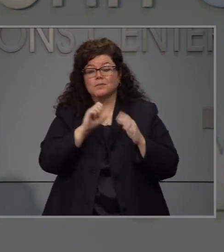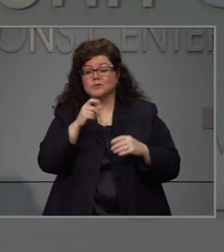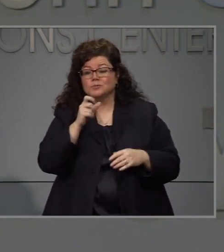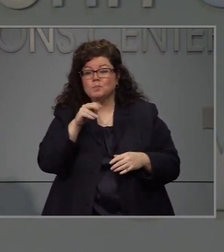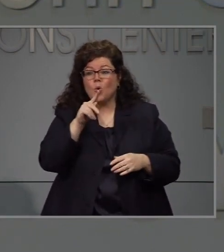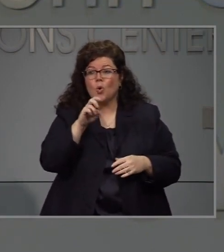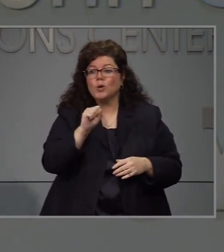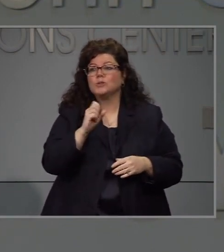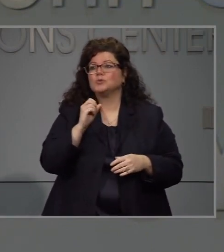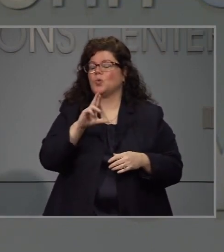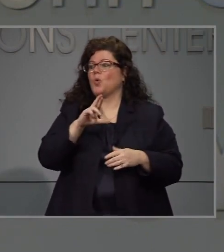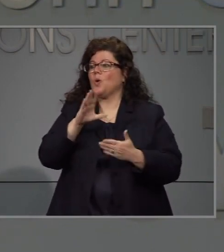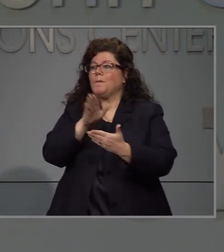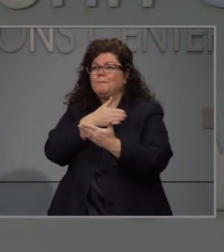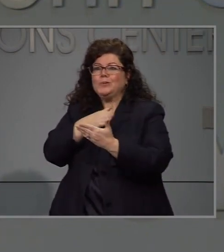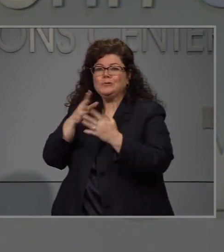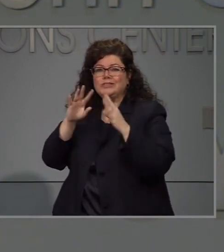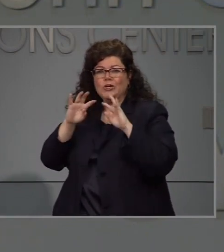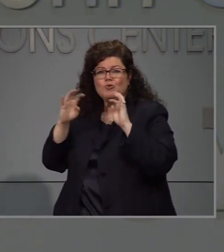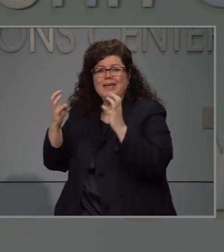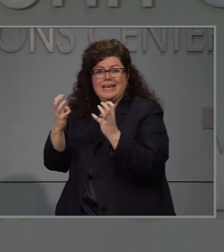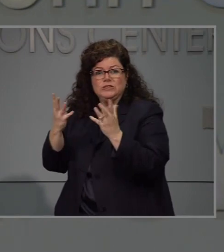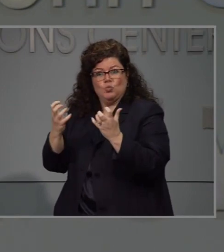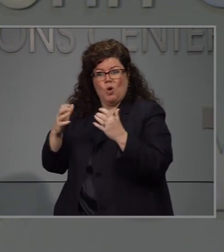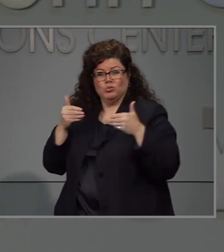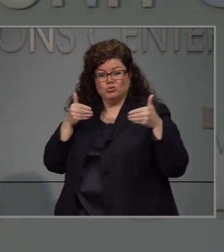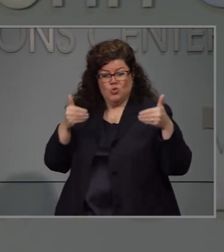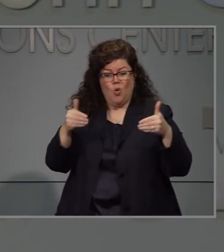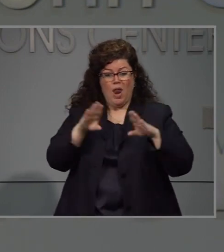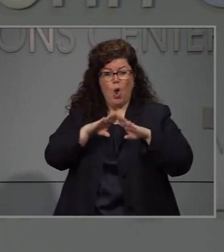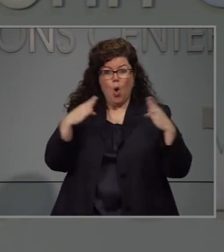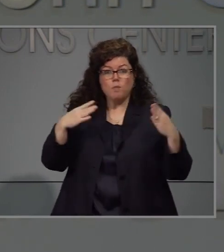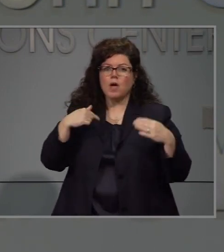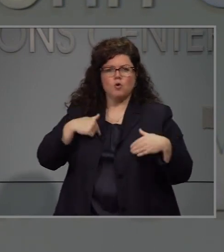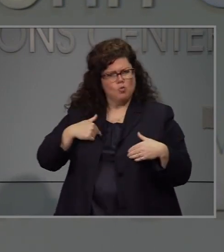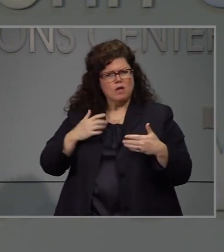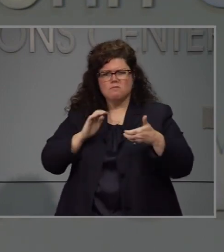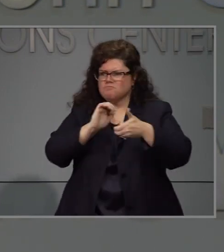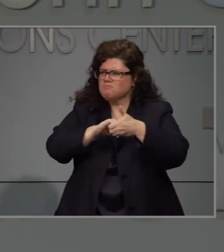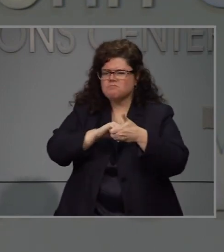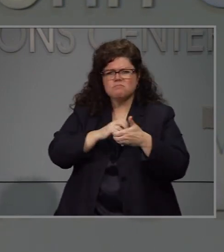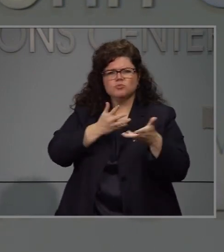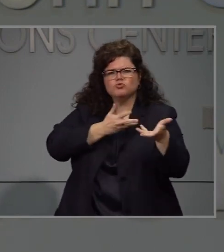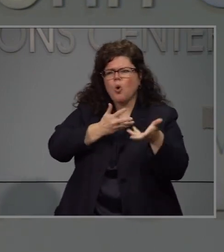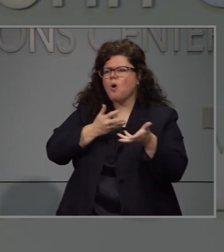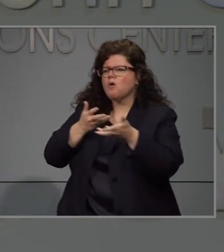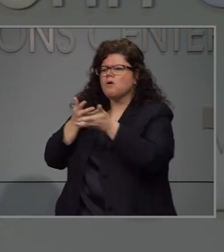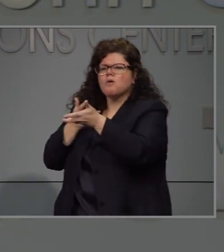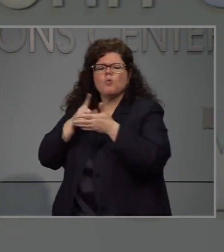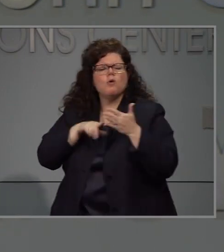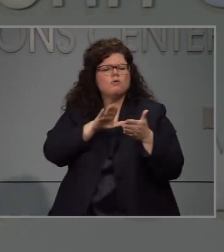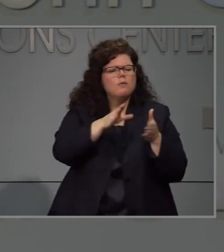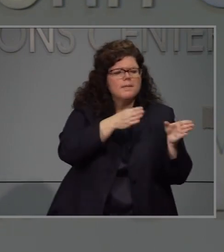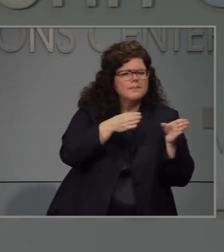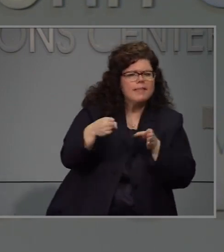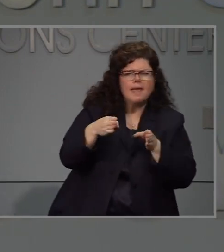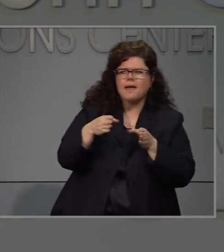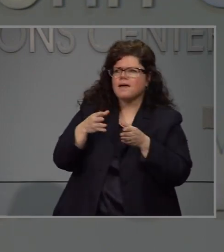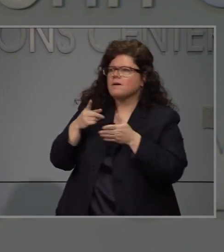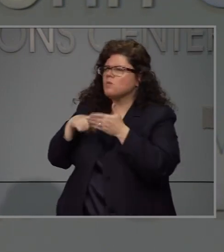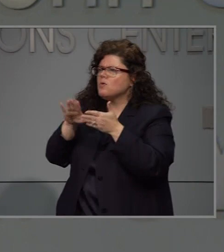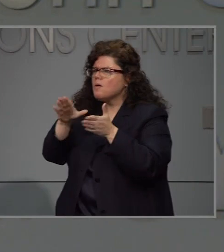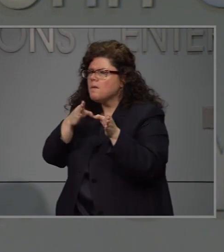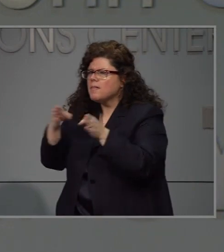y conciertos y muchos estadios desean hablar. Estamos hablando con ellos acerca de los tipos de